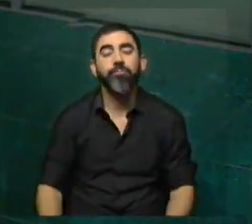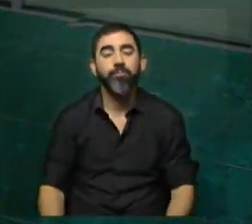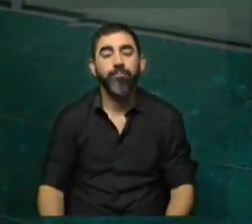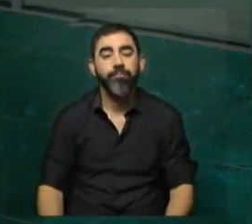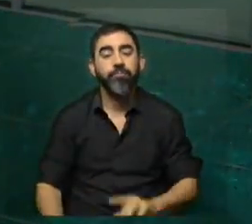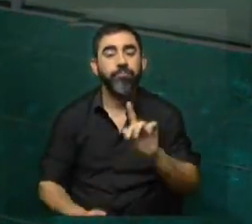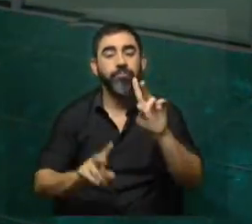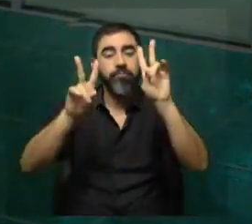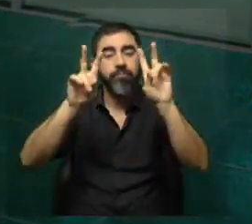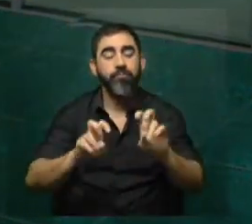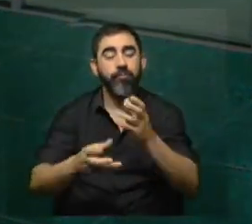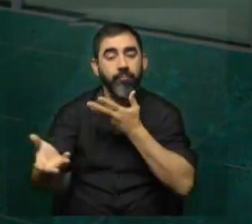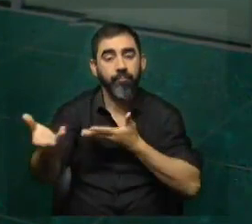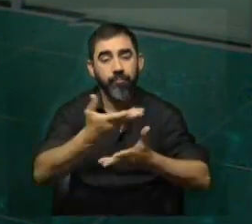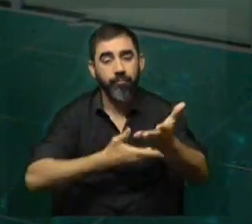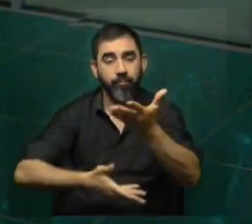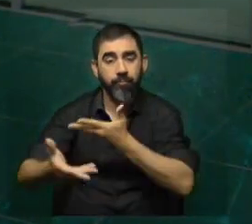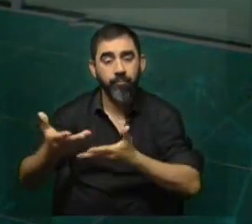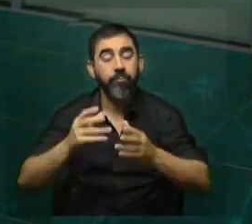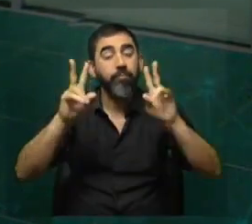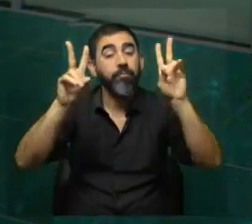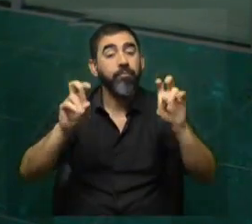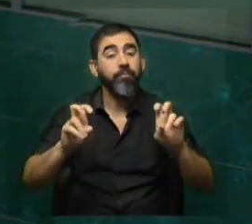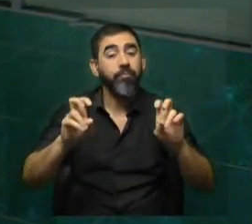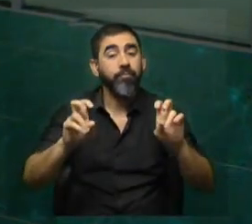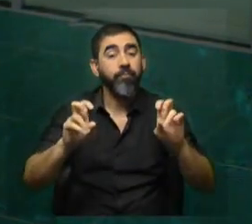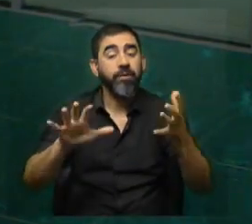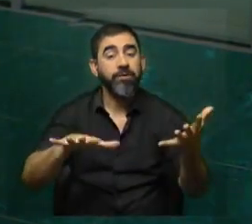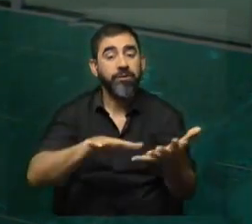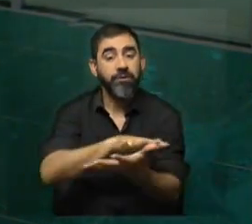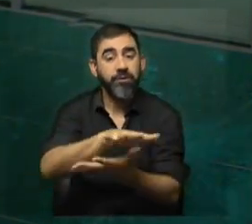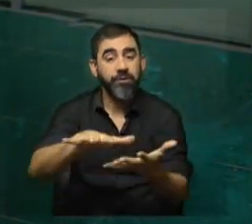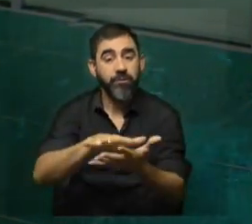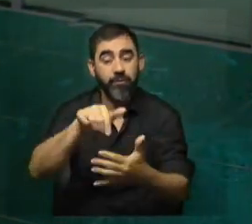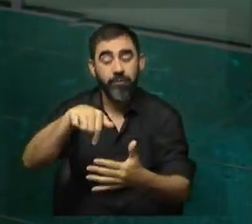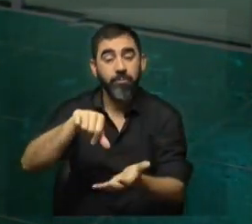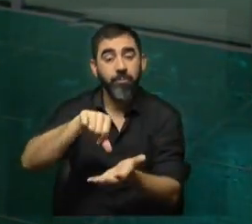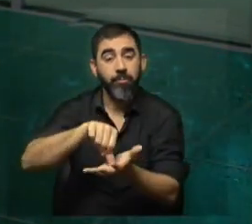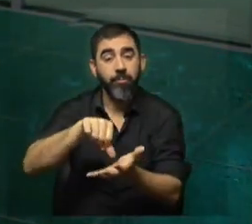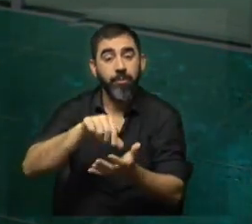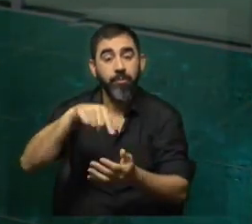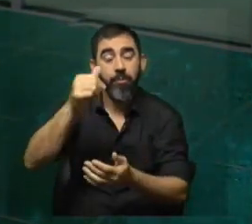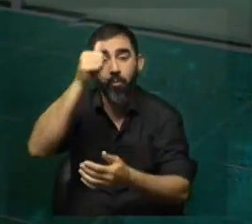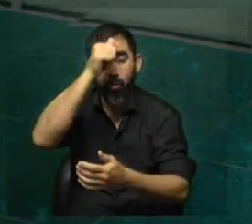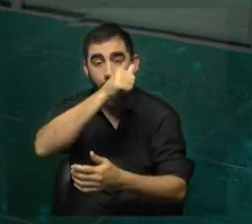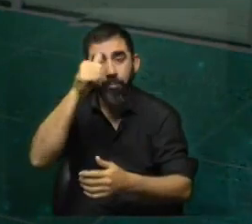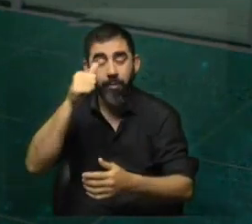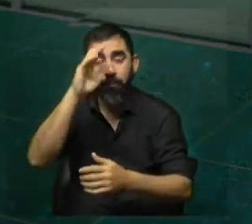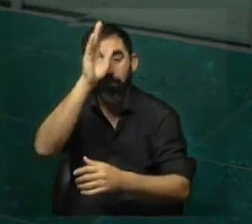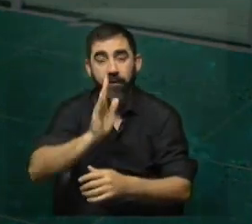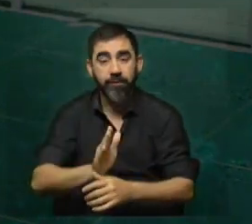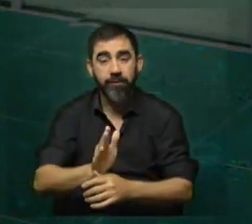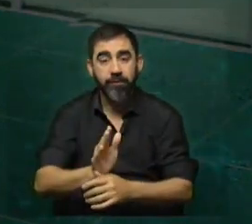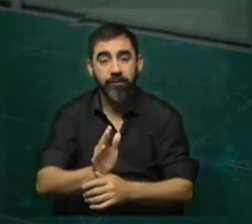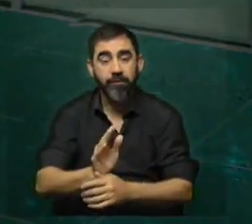Algunos de los temas que tenemos para compartir con ustedes, uno tiene que ver con la situación regional y lo que va a pasar el próximo domingo en Brasil,